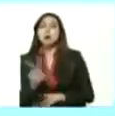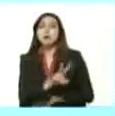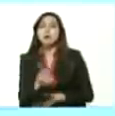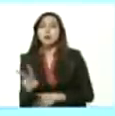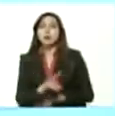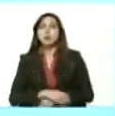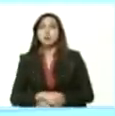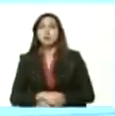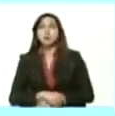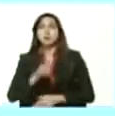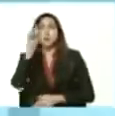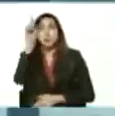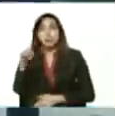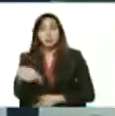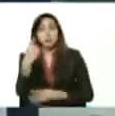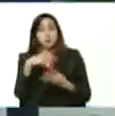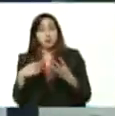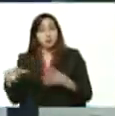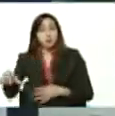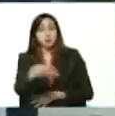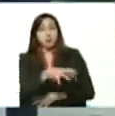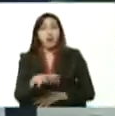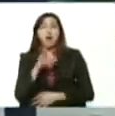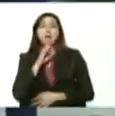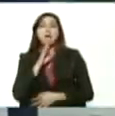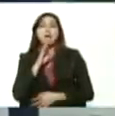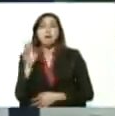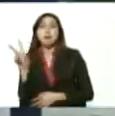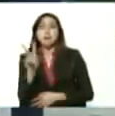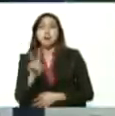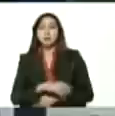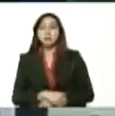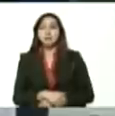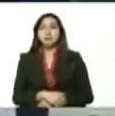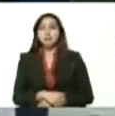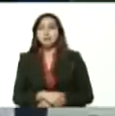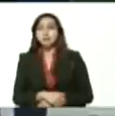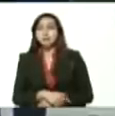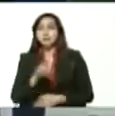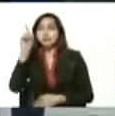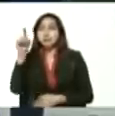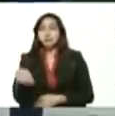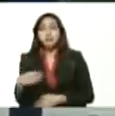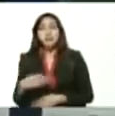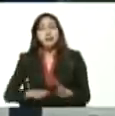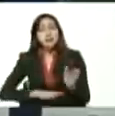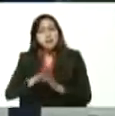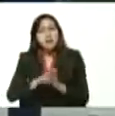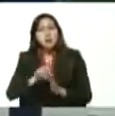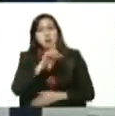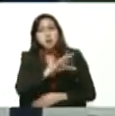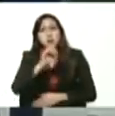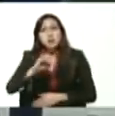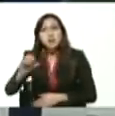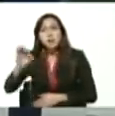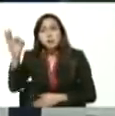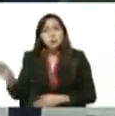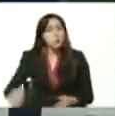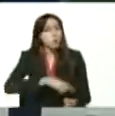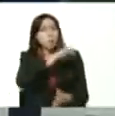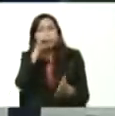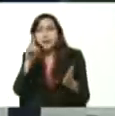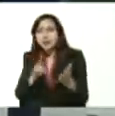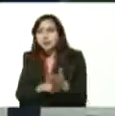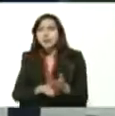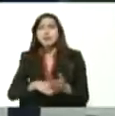diferentes bancos del país, presidente. Asimismo, se ha desarrollado con cien por ciento talento venezolano, presidente,